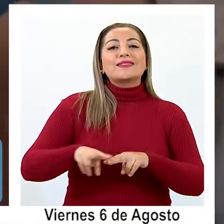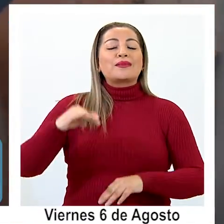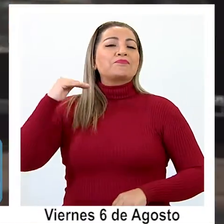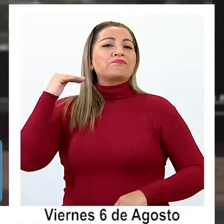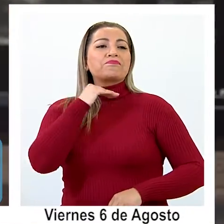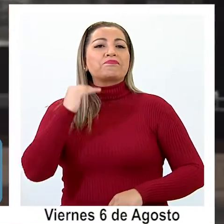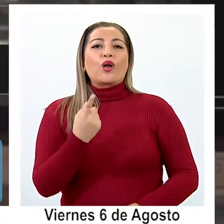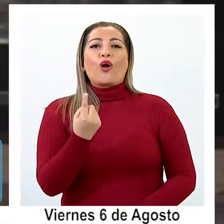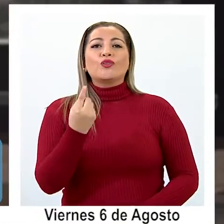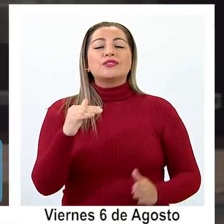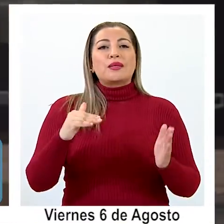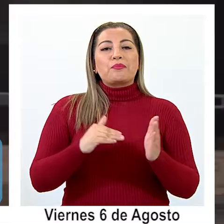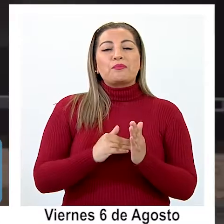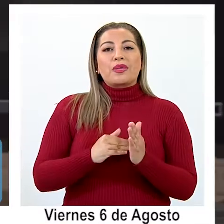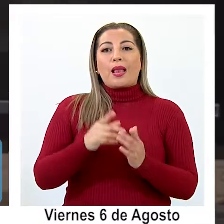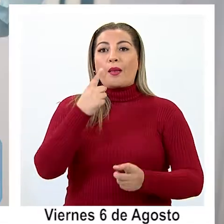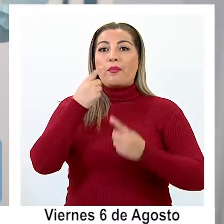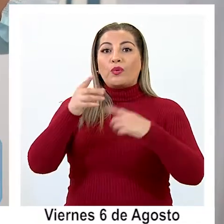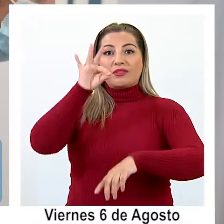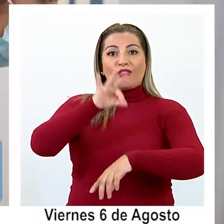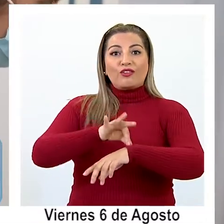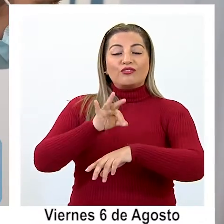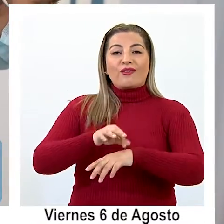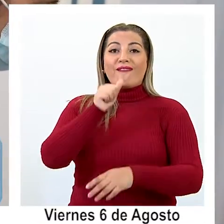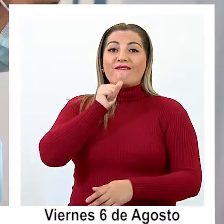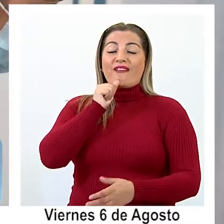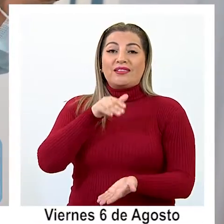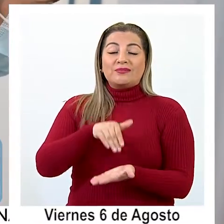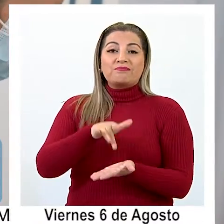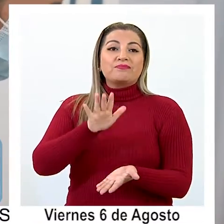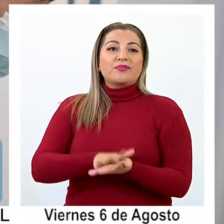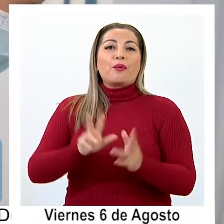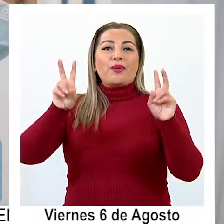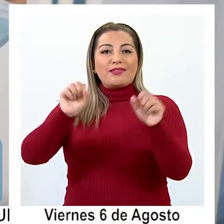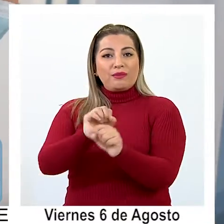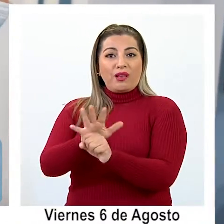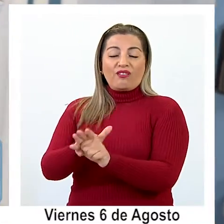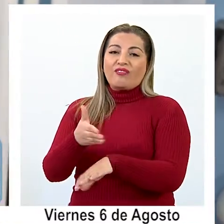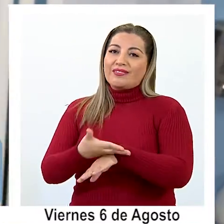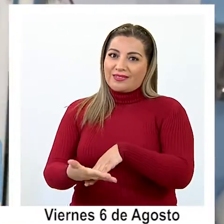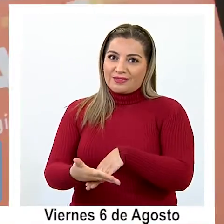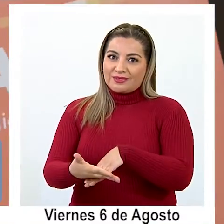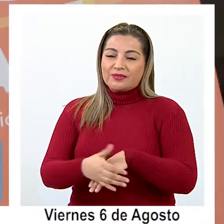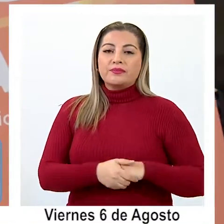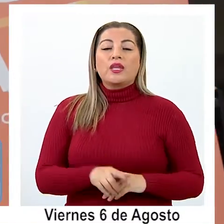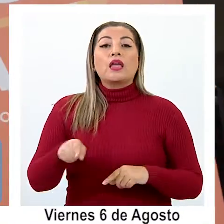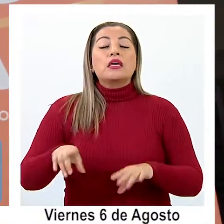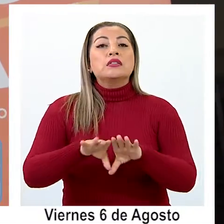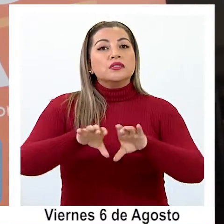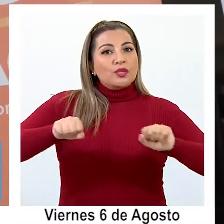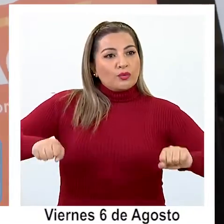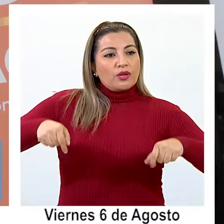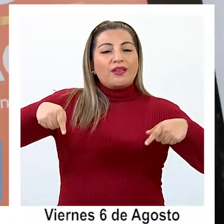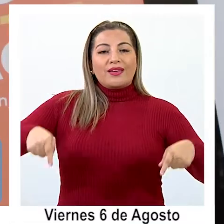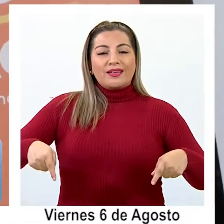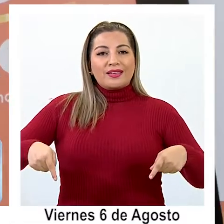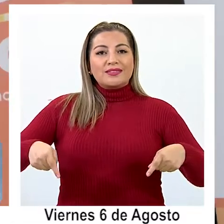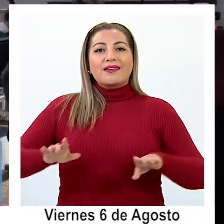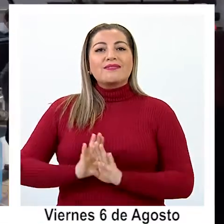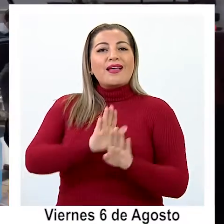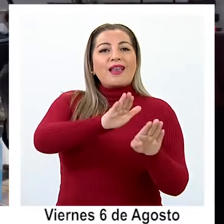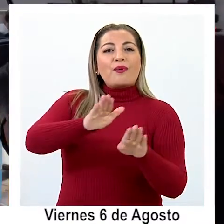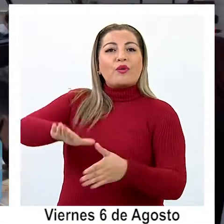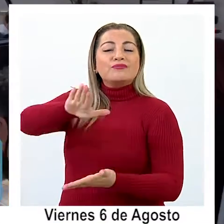más de 11.000 consultas médicas pendientes a causa de la pandemia. El acuerdo es parte de la línea de